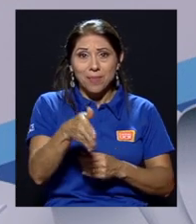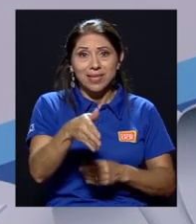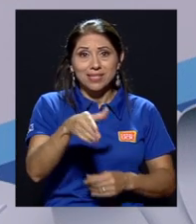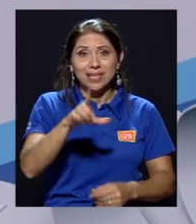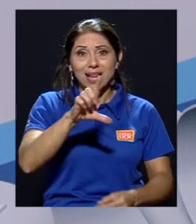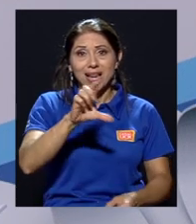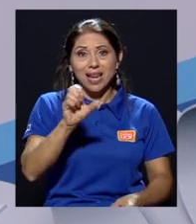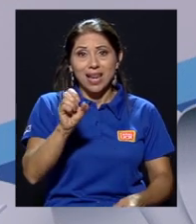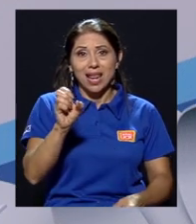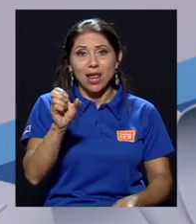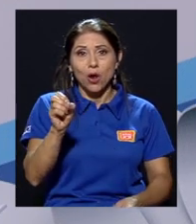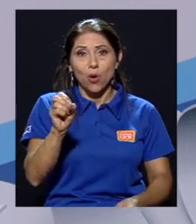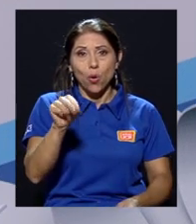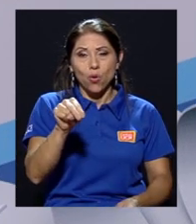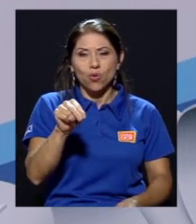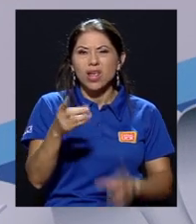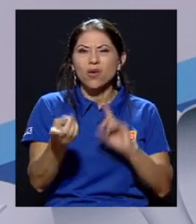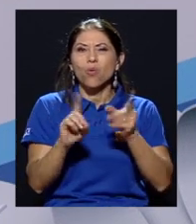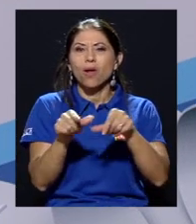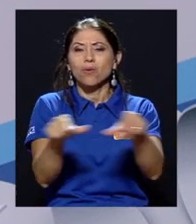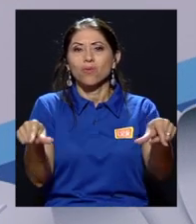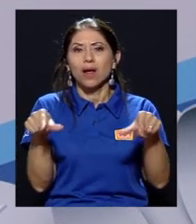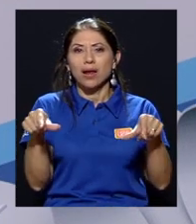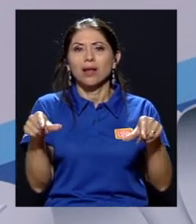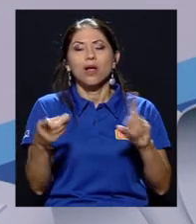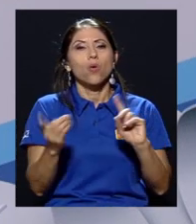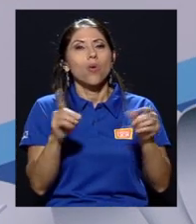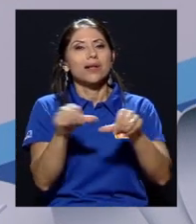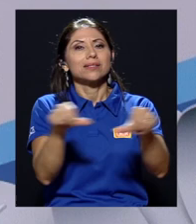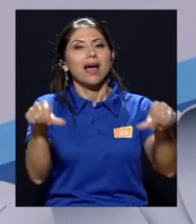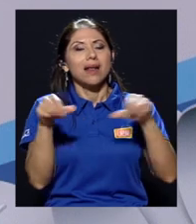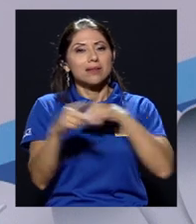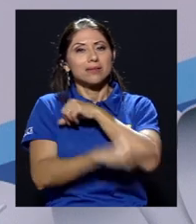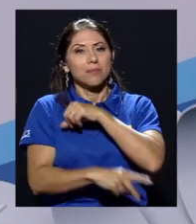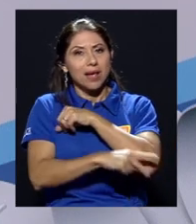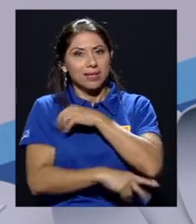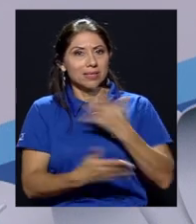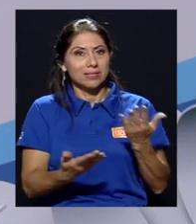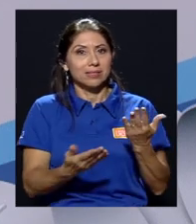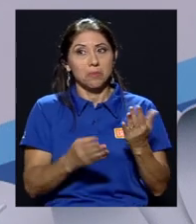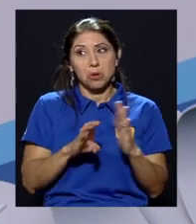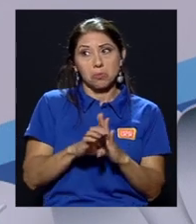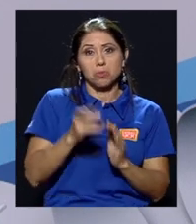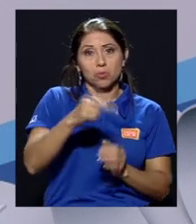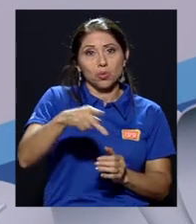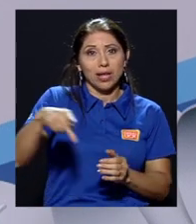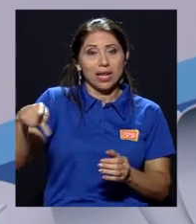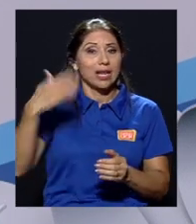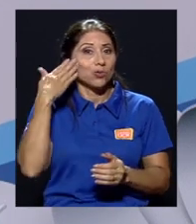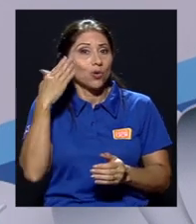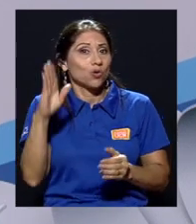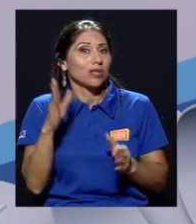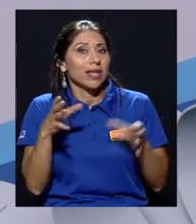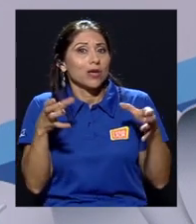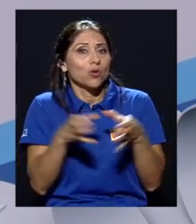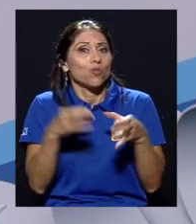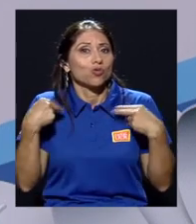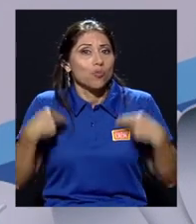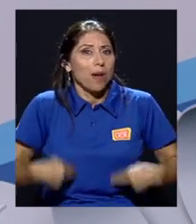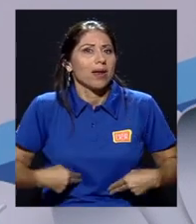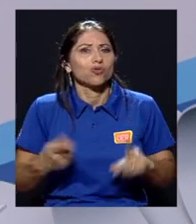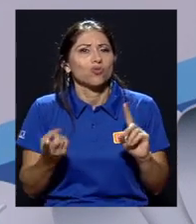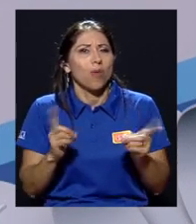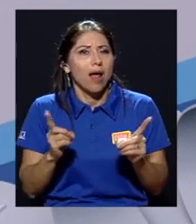lugar se desarrolla y cuáles áreas, verdad, del país? Bueno, en este caso, contanos o no sé con qué grupos humanos ustedes trabajan y